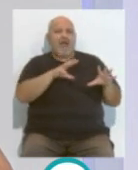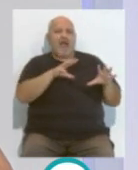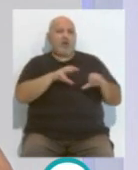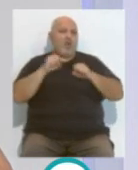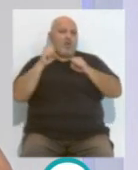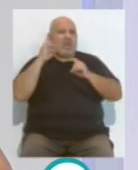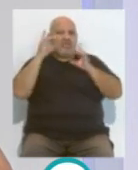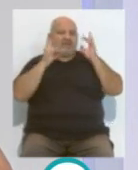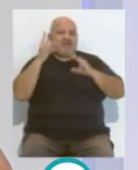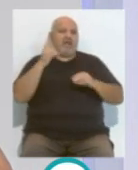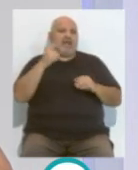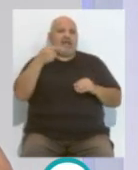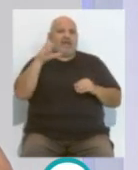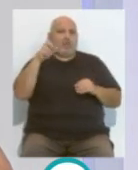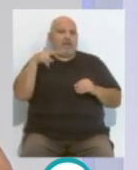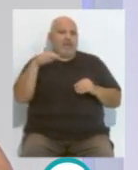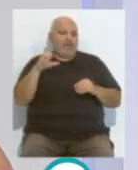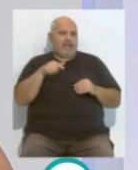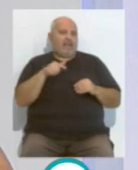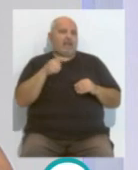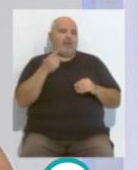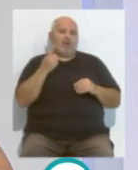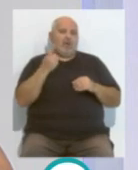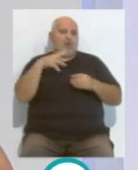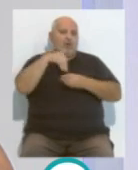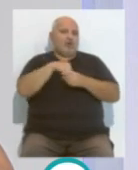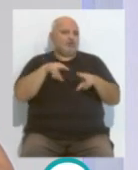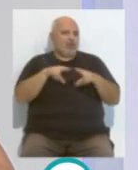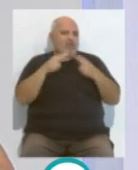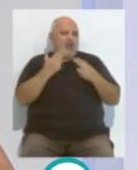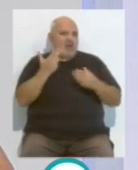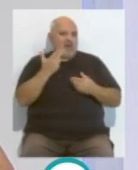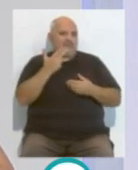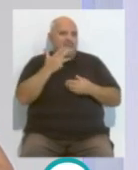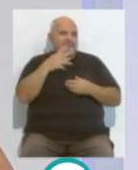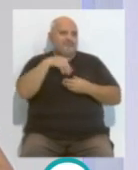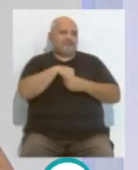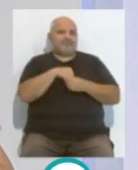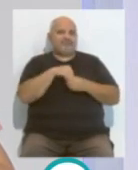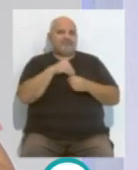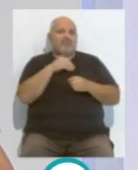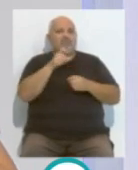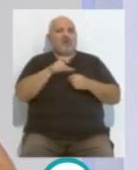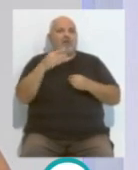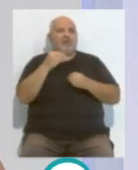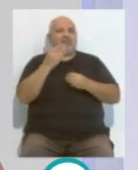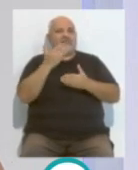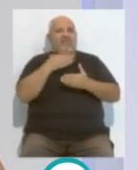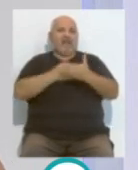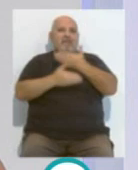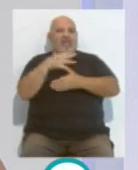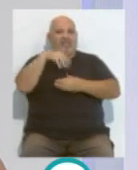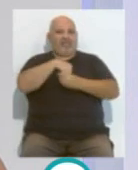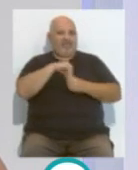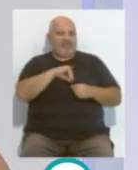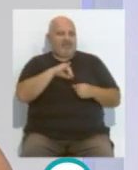iniciativa como la Genuine es un componente social muy bueno y creo que creo que podemos ser referente en